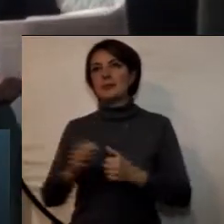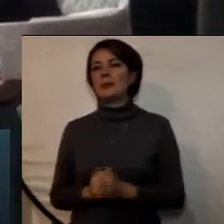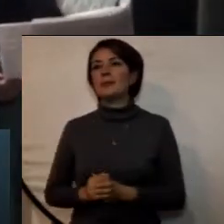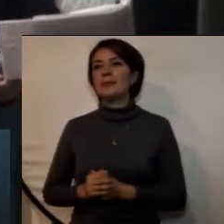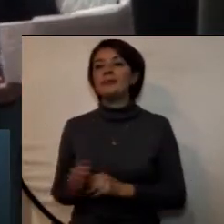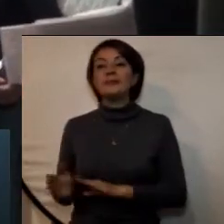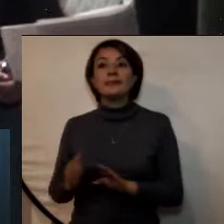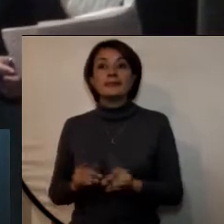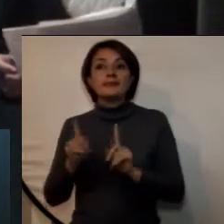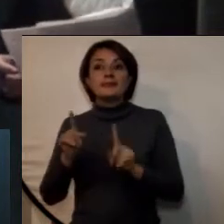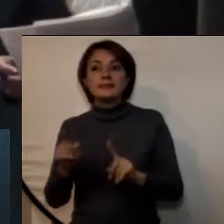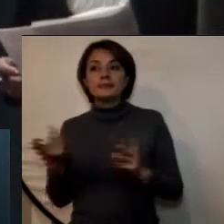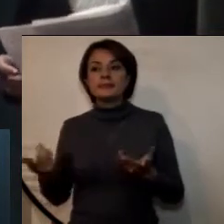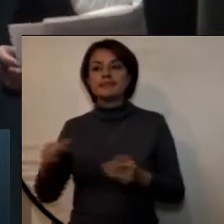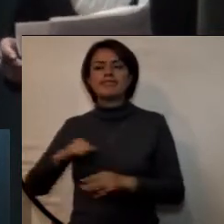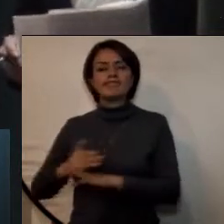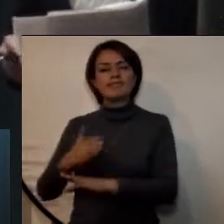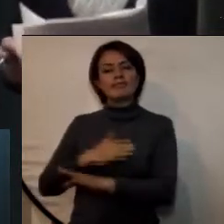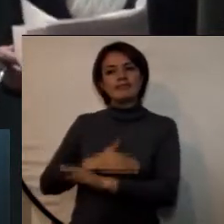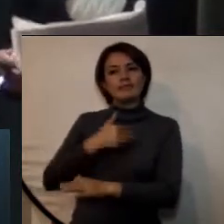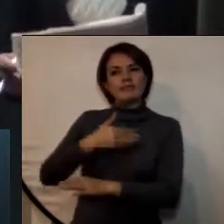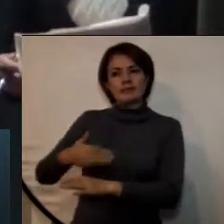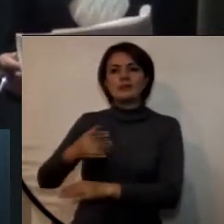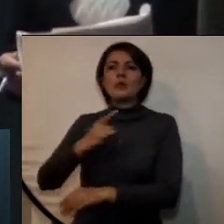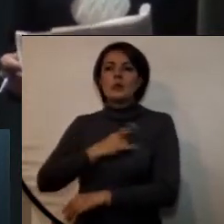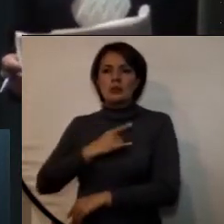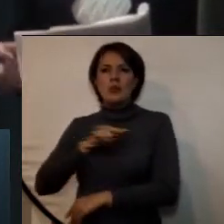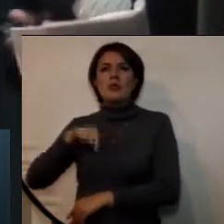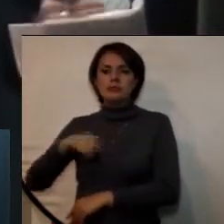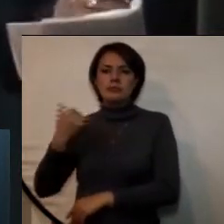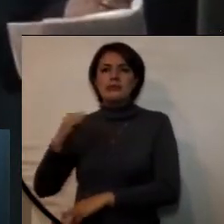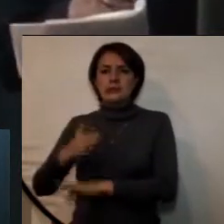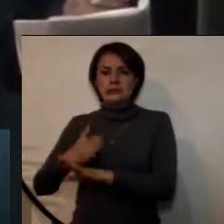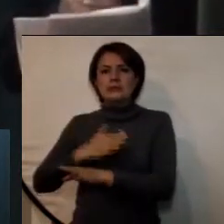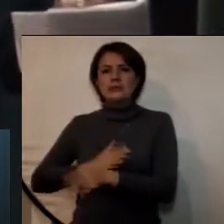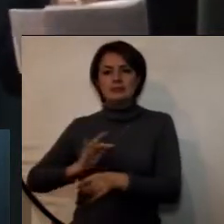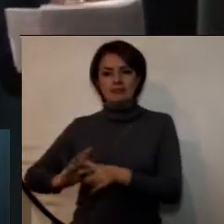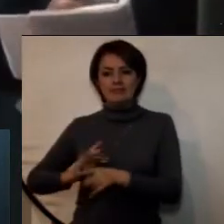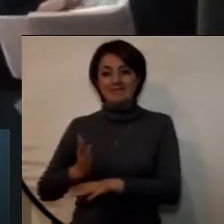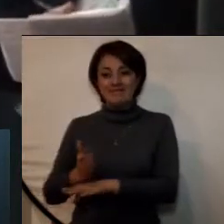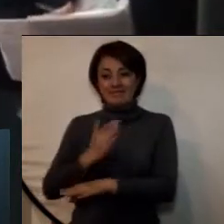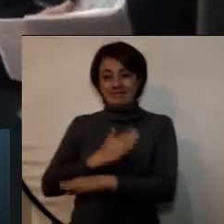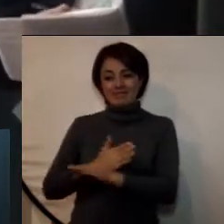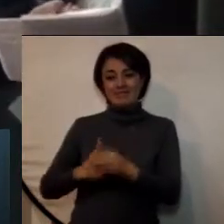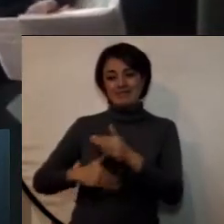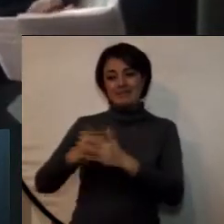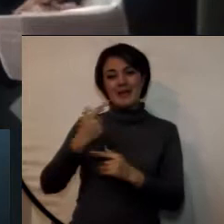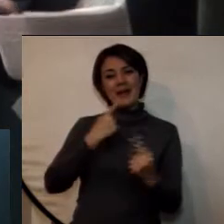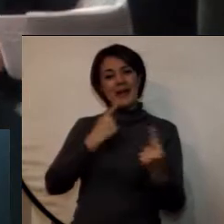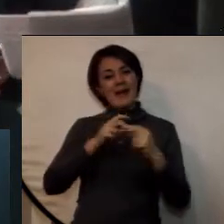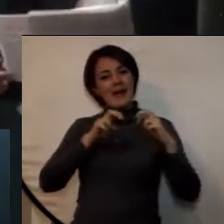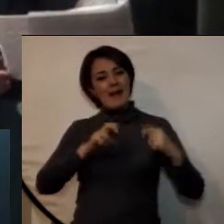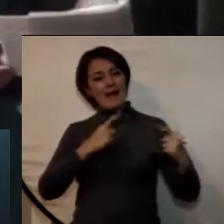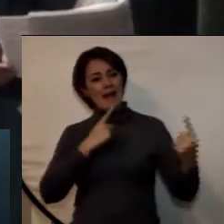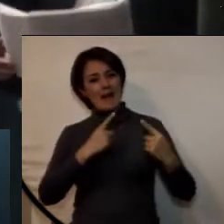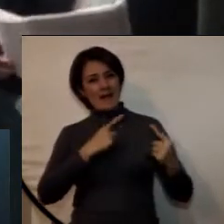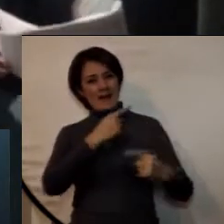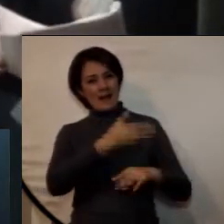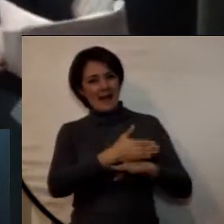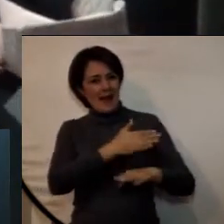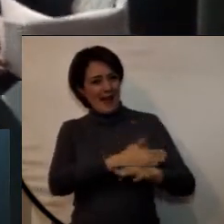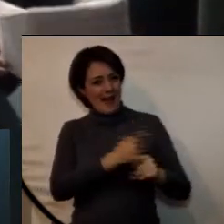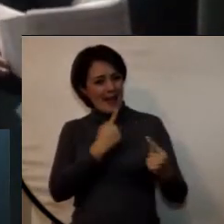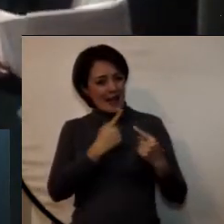como antecedentes tenemos lo siguiente la universidad ha estado vinculada desde antes del inicio de los diálogos en el año 2012